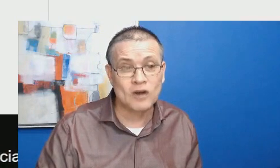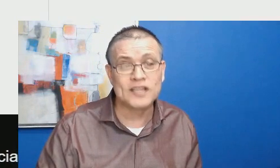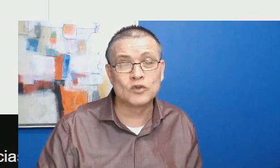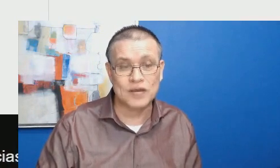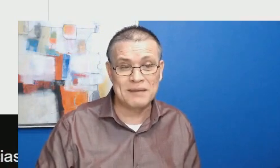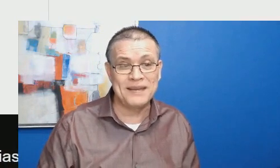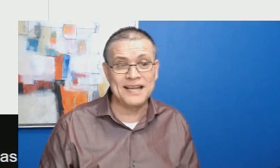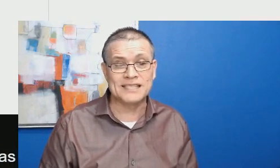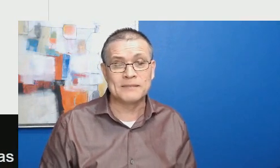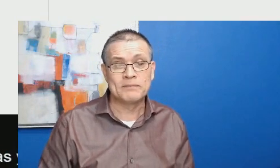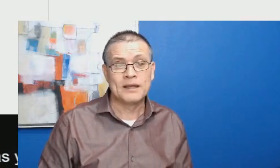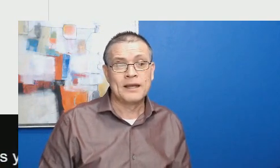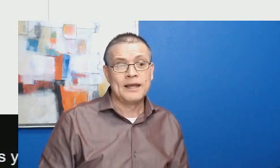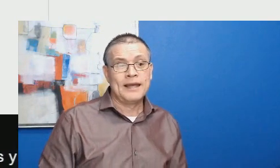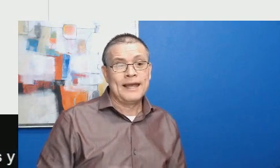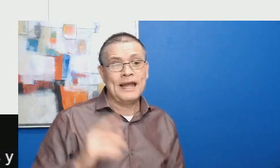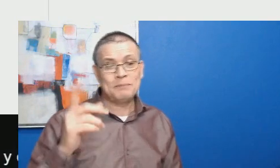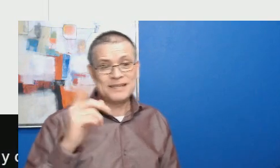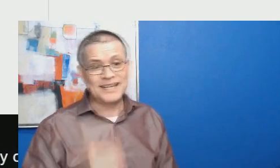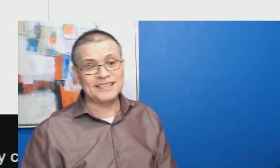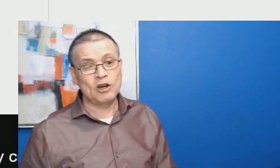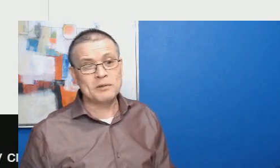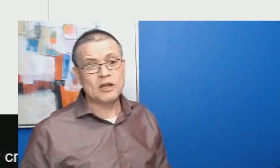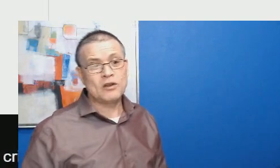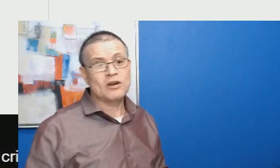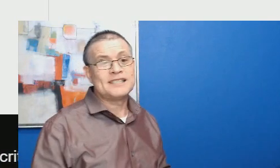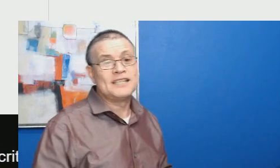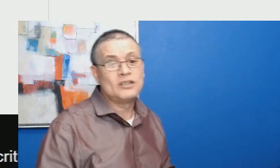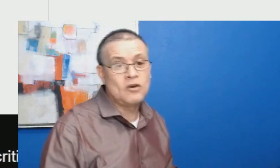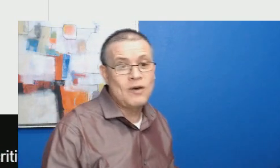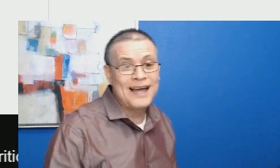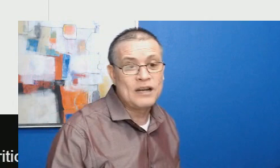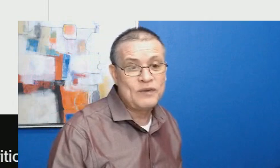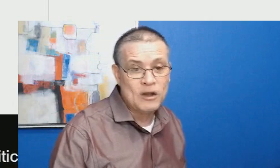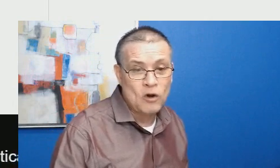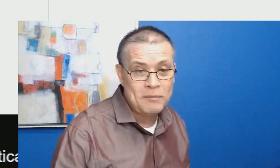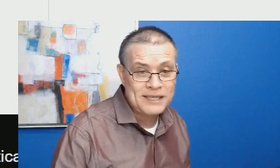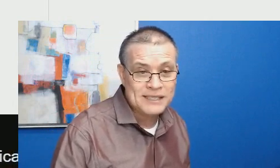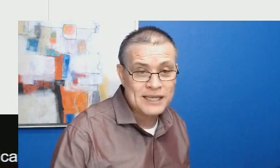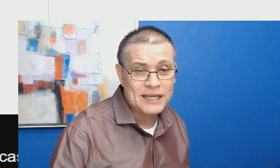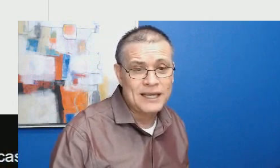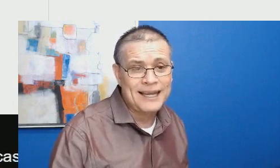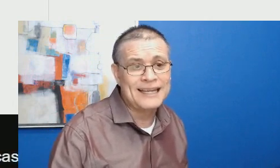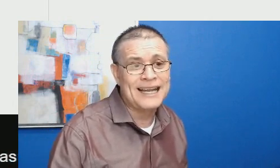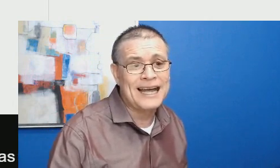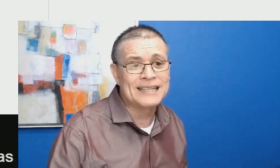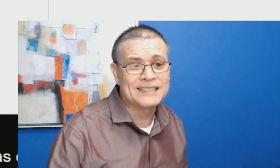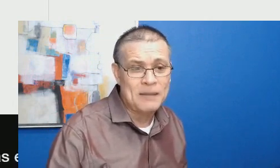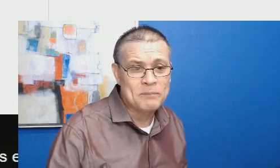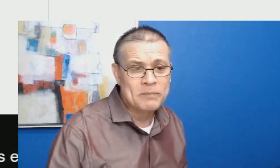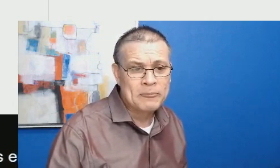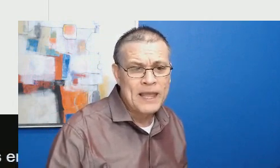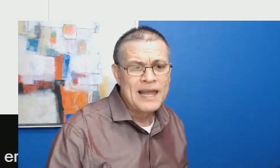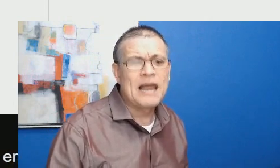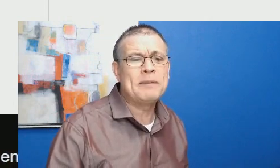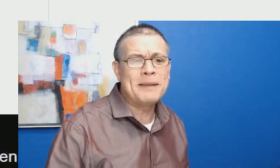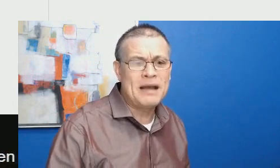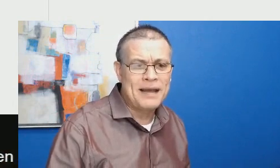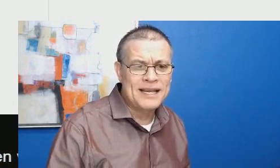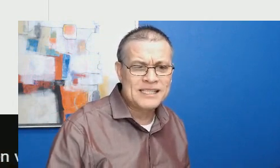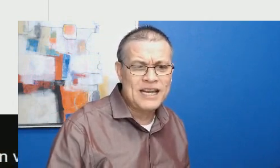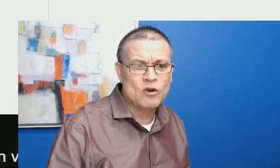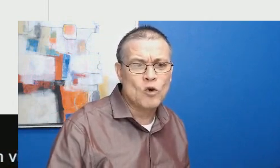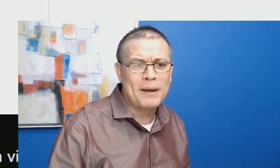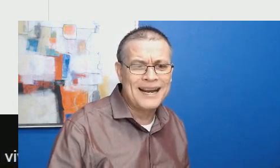comentó? Jesús Ramírez. El presidente López Obrador designó a Delfina Gómez en la CEP la